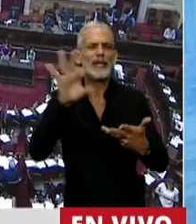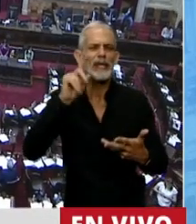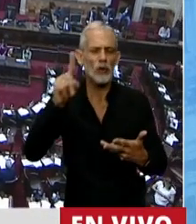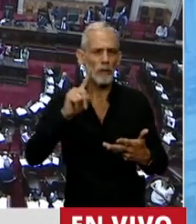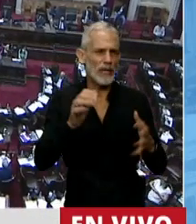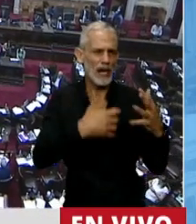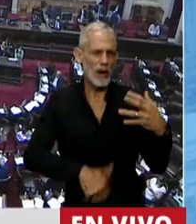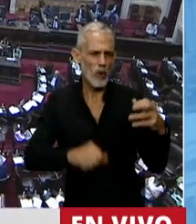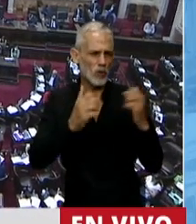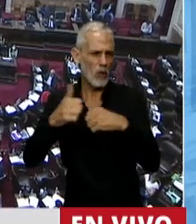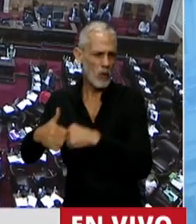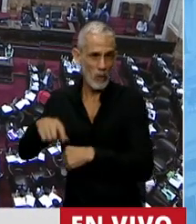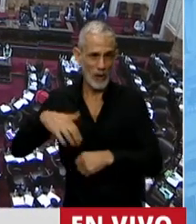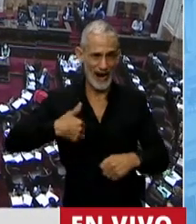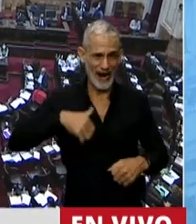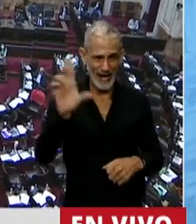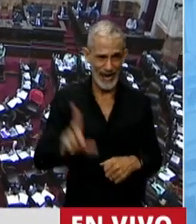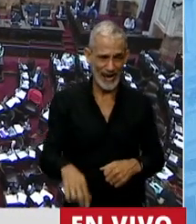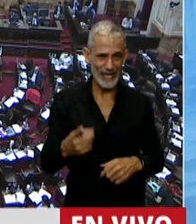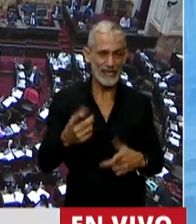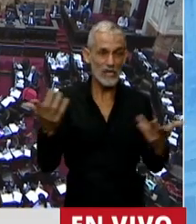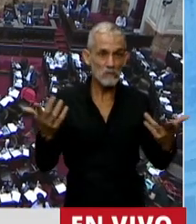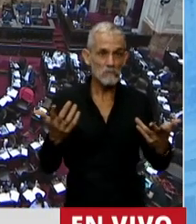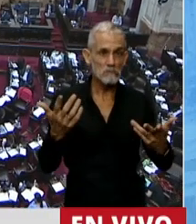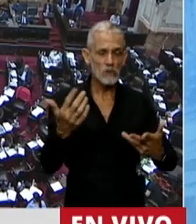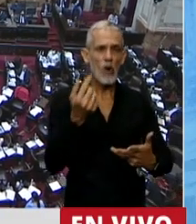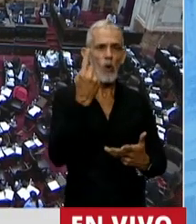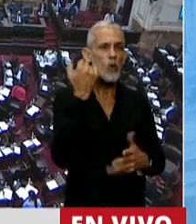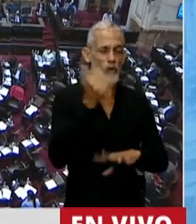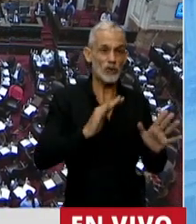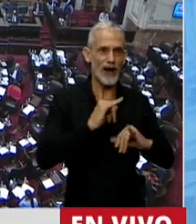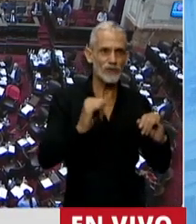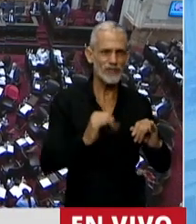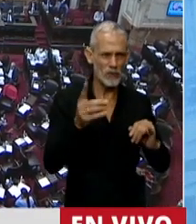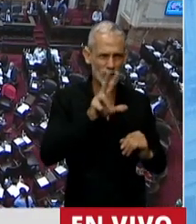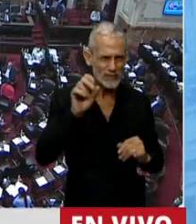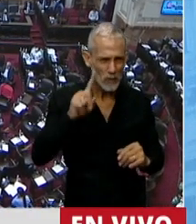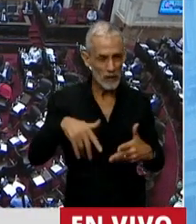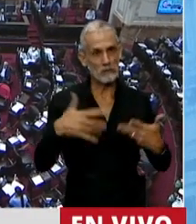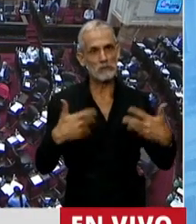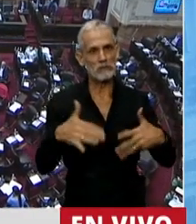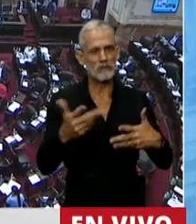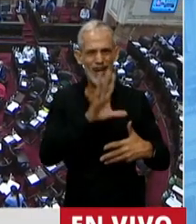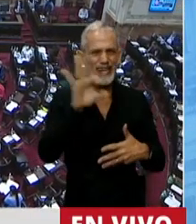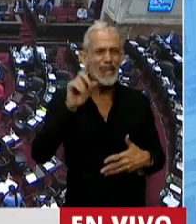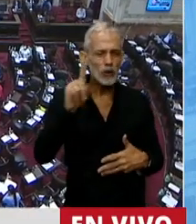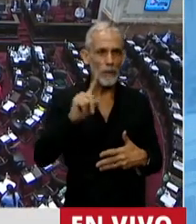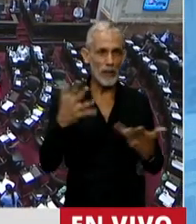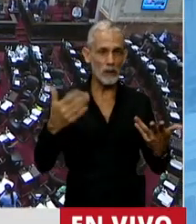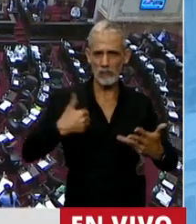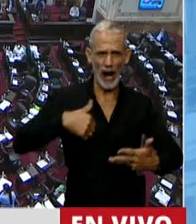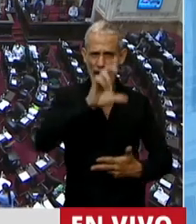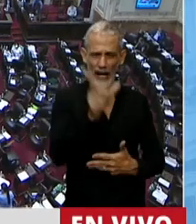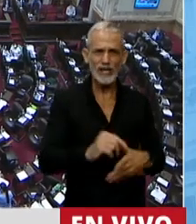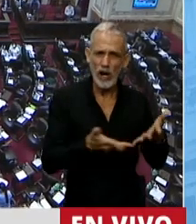clandestinos en nuestro país, cuando en realidad uno solo ya tendría que ser noticia, pero estamos hablando de 500 mil cuando en el país por